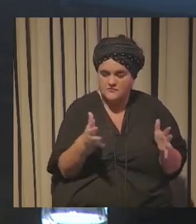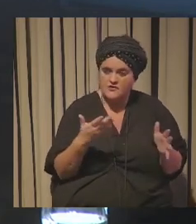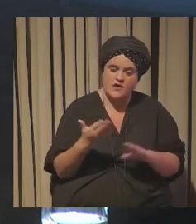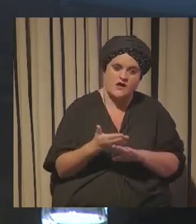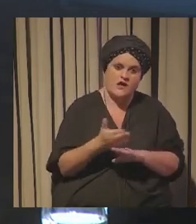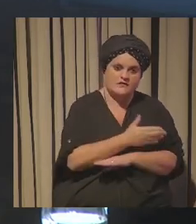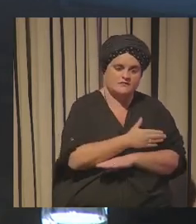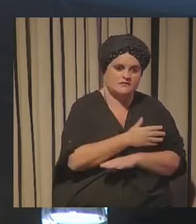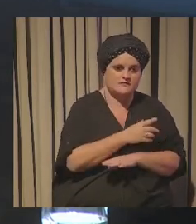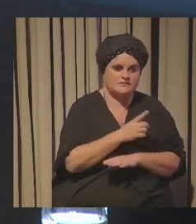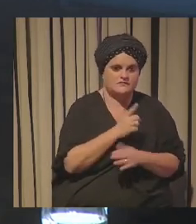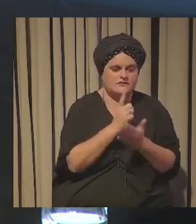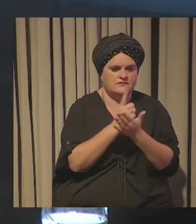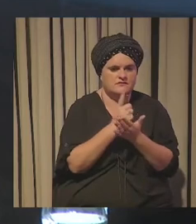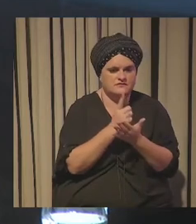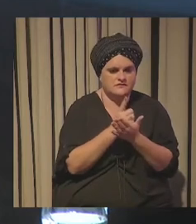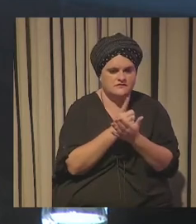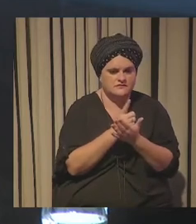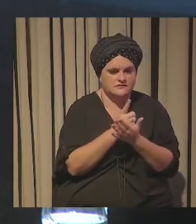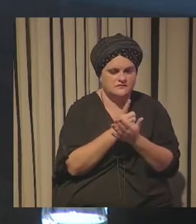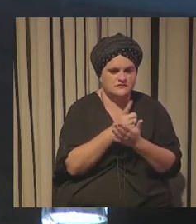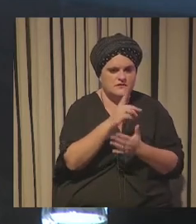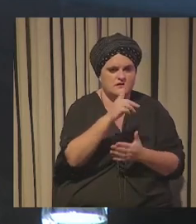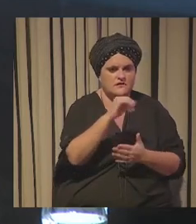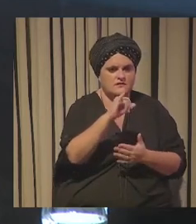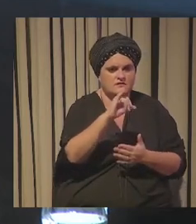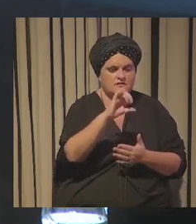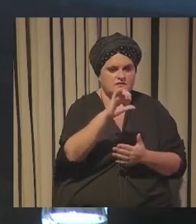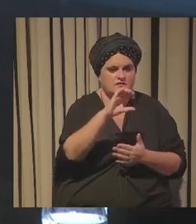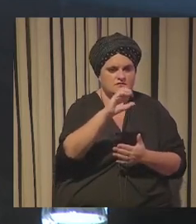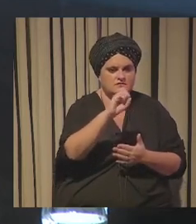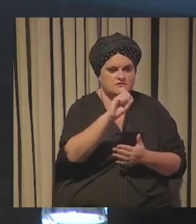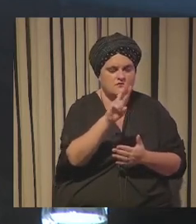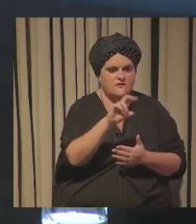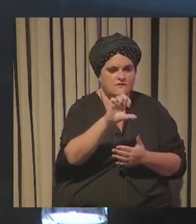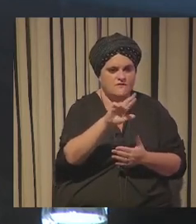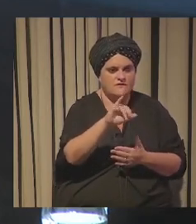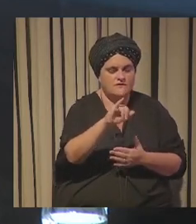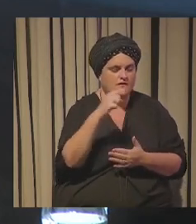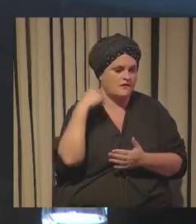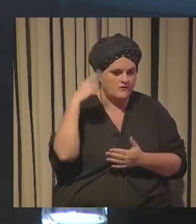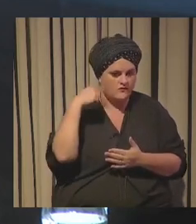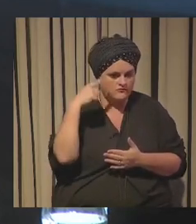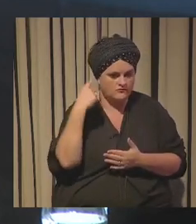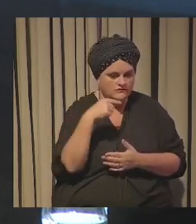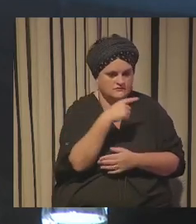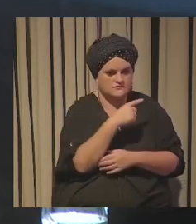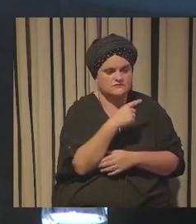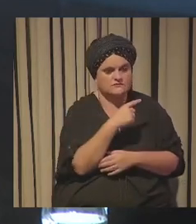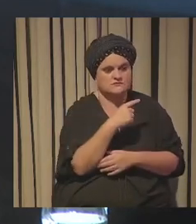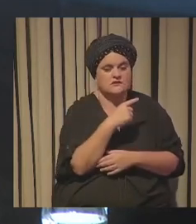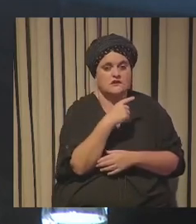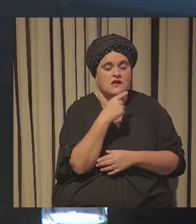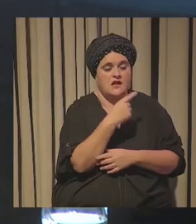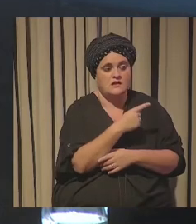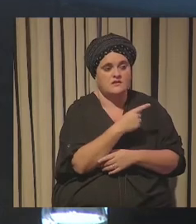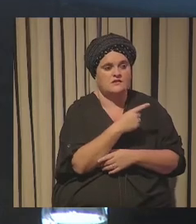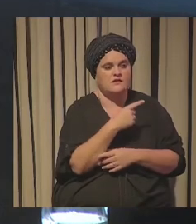estuve 16 años en Discovery en la central europea de Londres y allí es donde yo